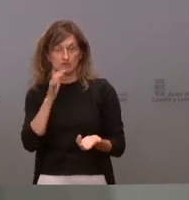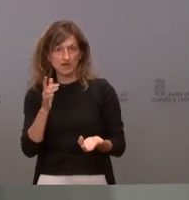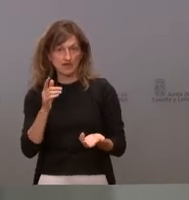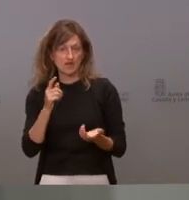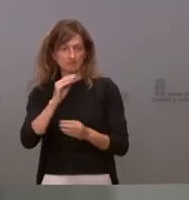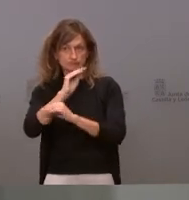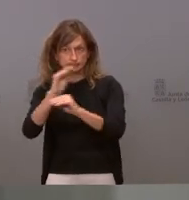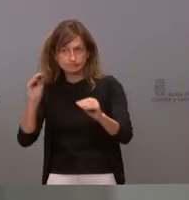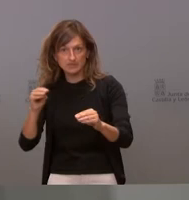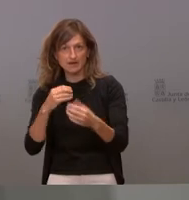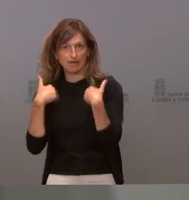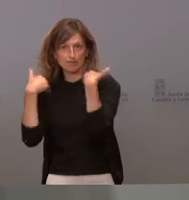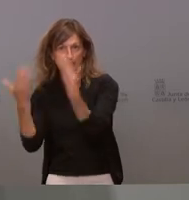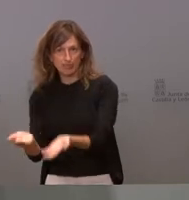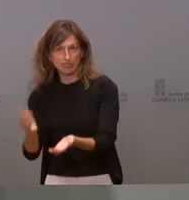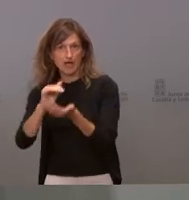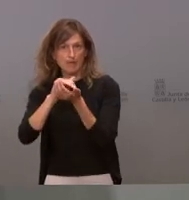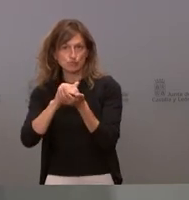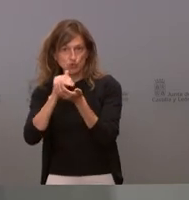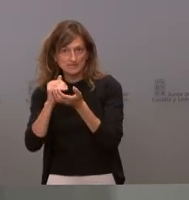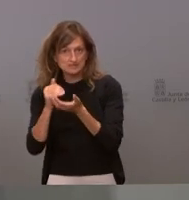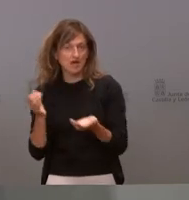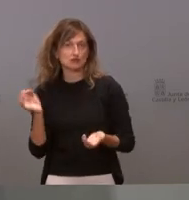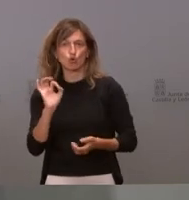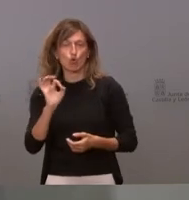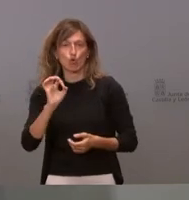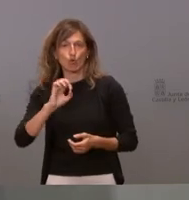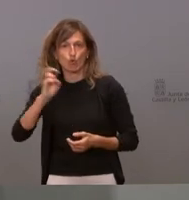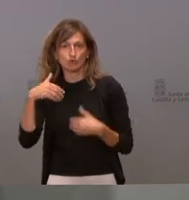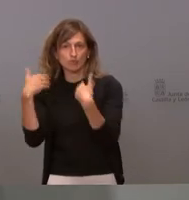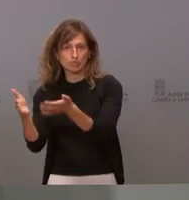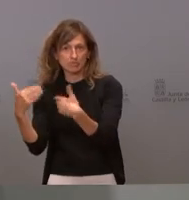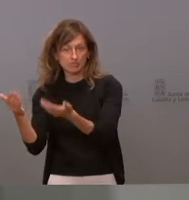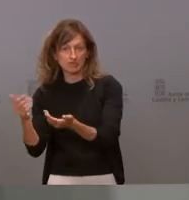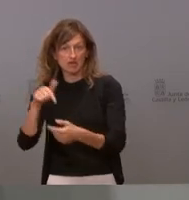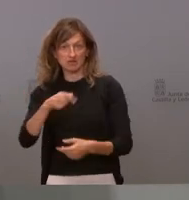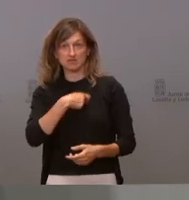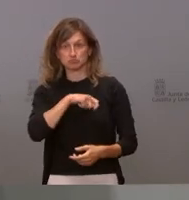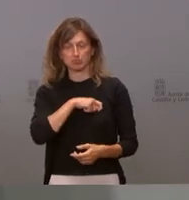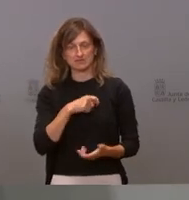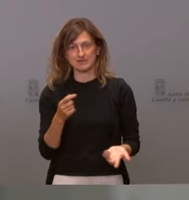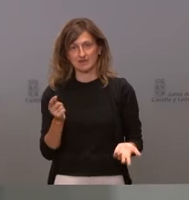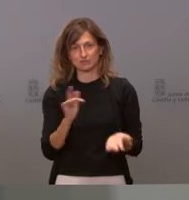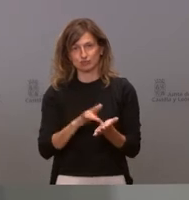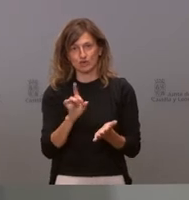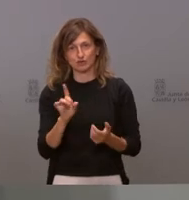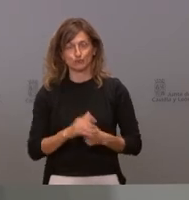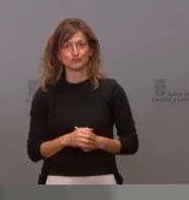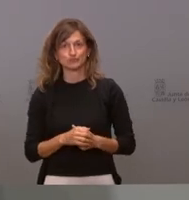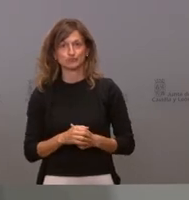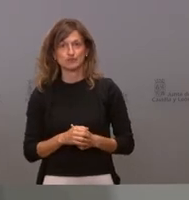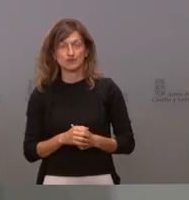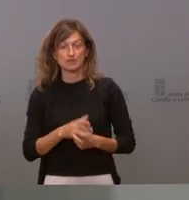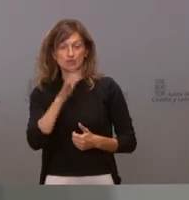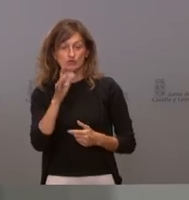a veces con regalos desde hamburguesas hasta otras cosas que hemos visto eso aquí afortunadamente no ocurre y eso nos permite